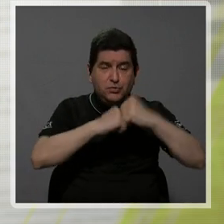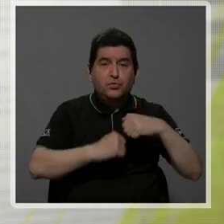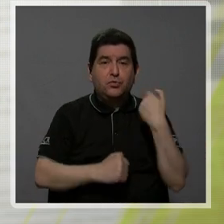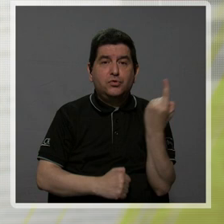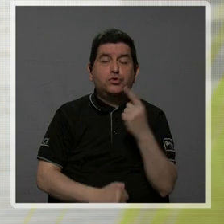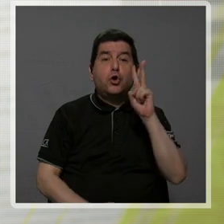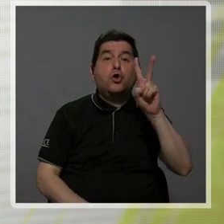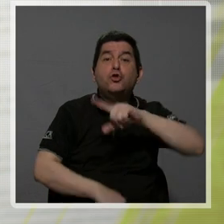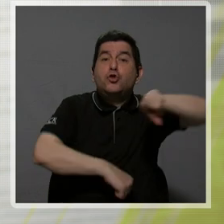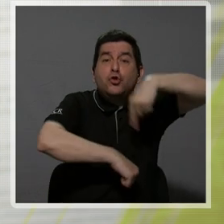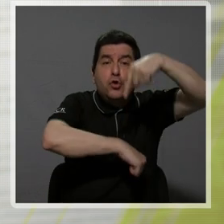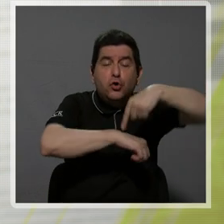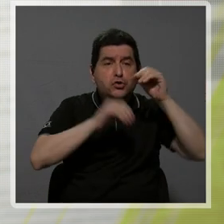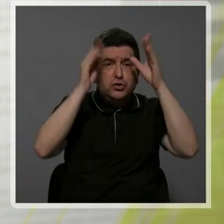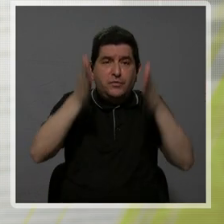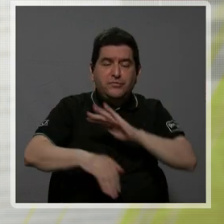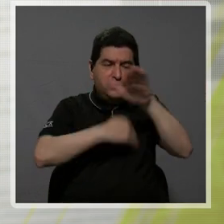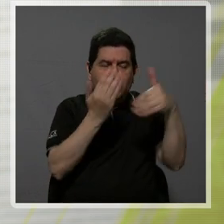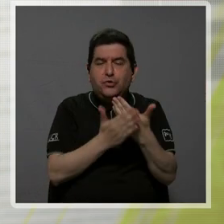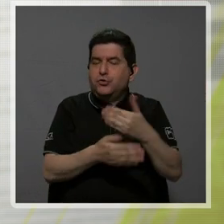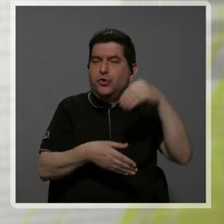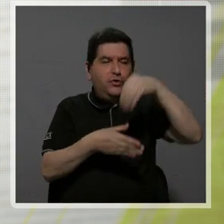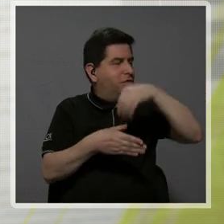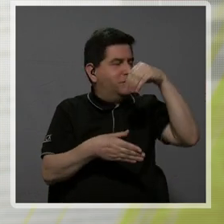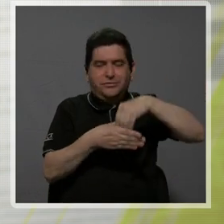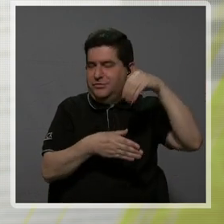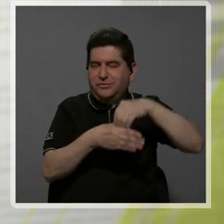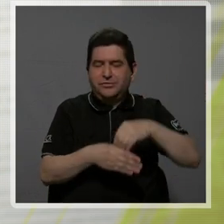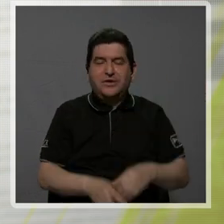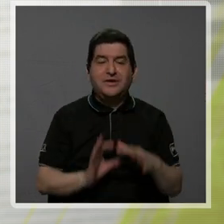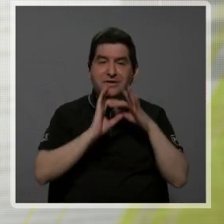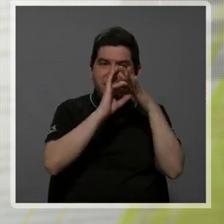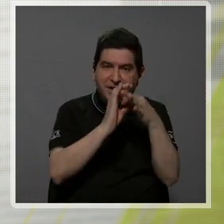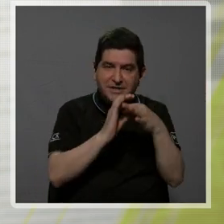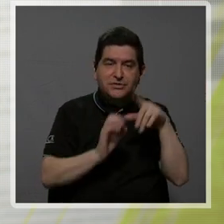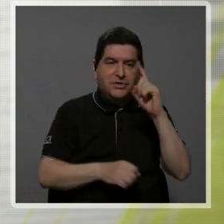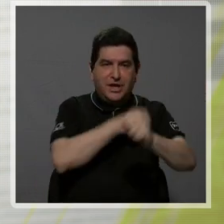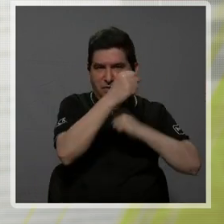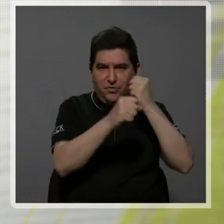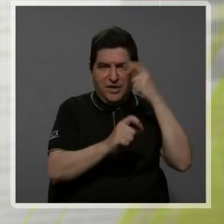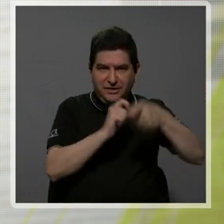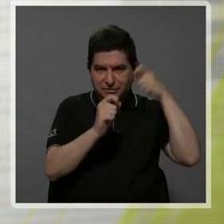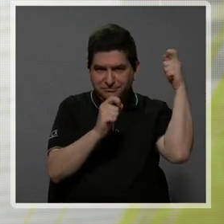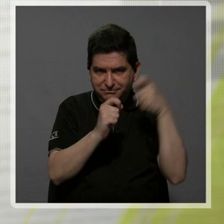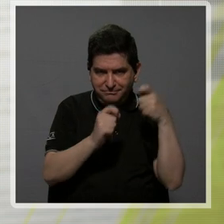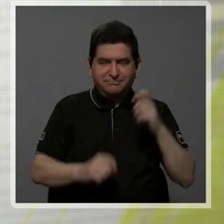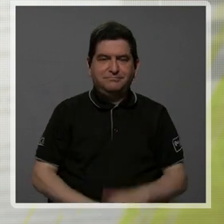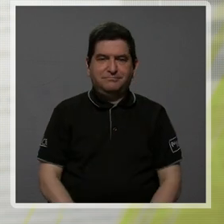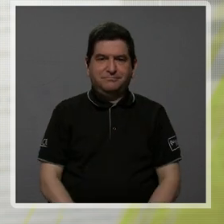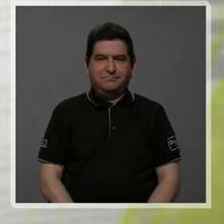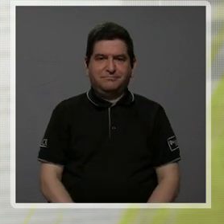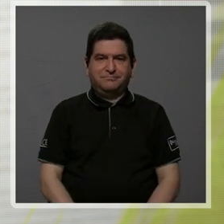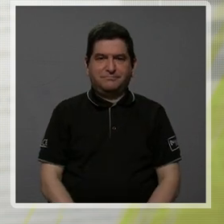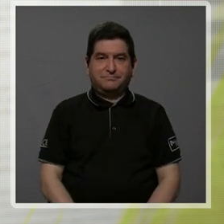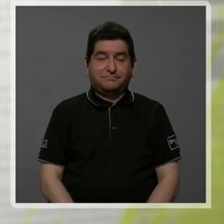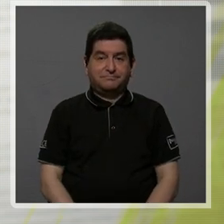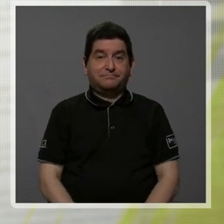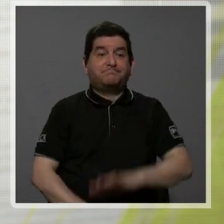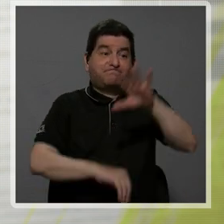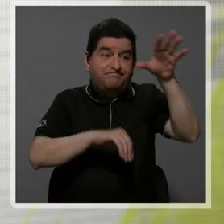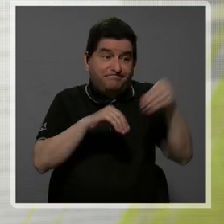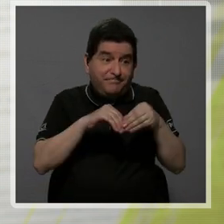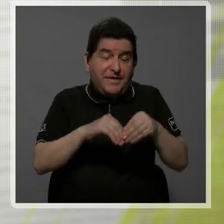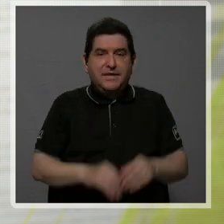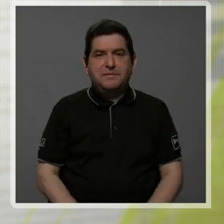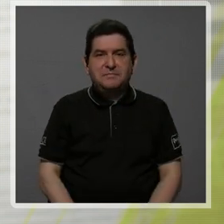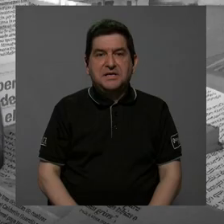ejemplo. Entonces, el profesor no puede abarcar todos los contenidos que correspondían para un año determinado. Y eso es, y además si